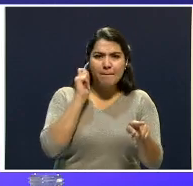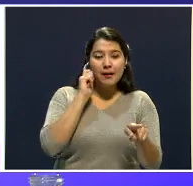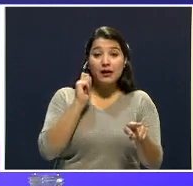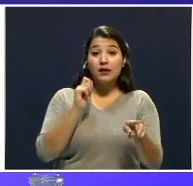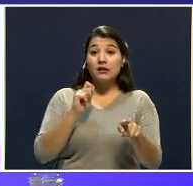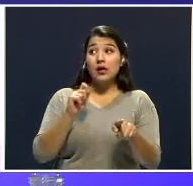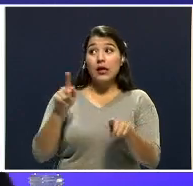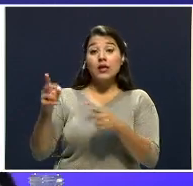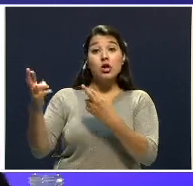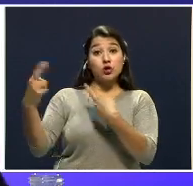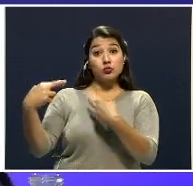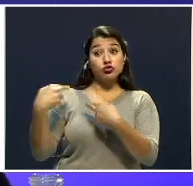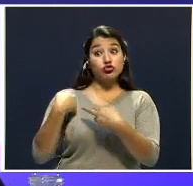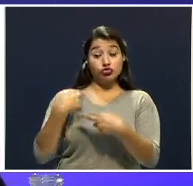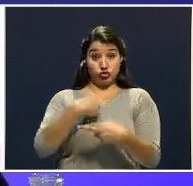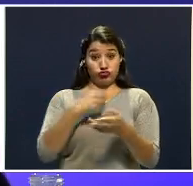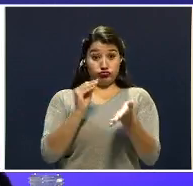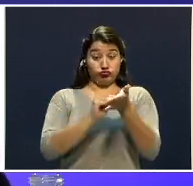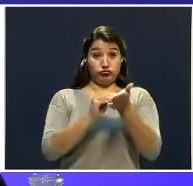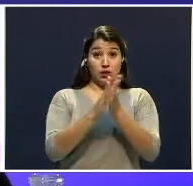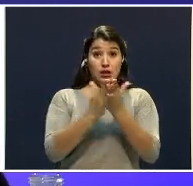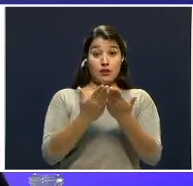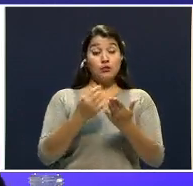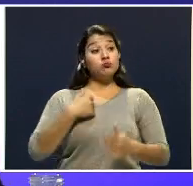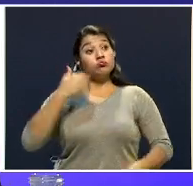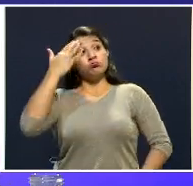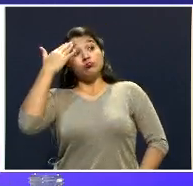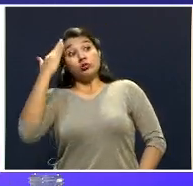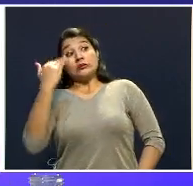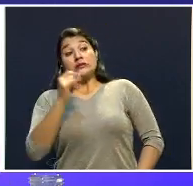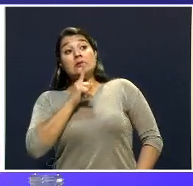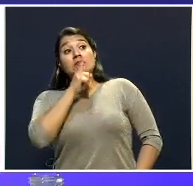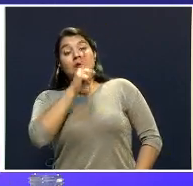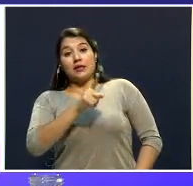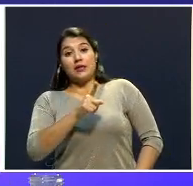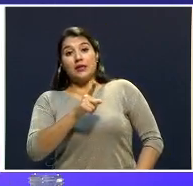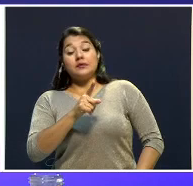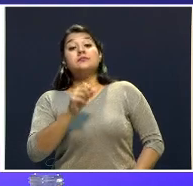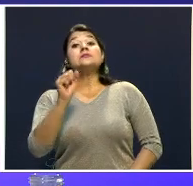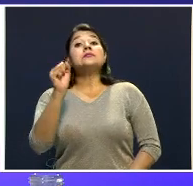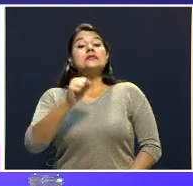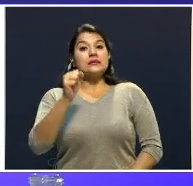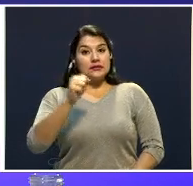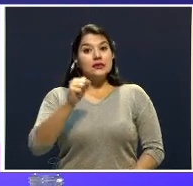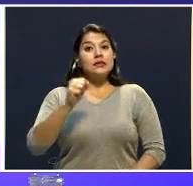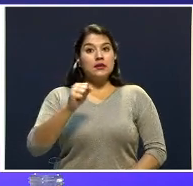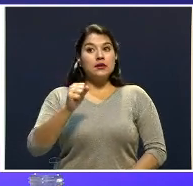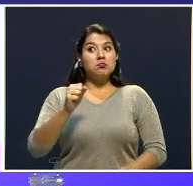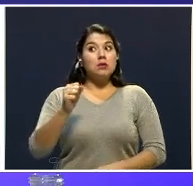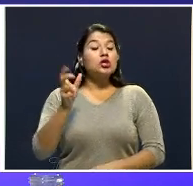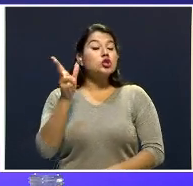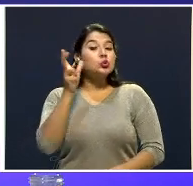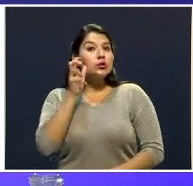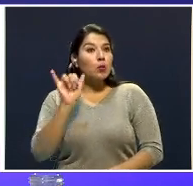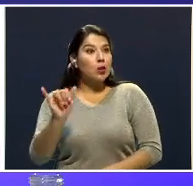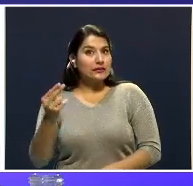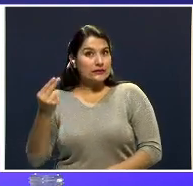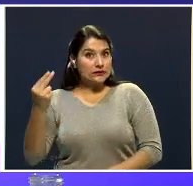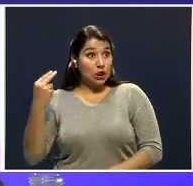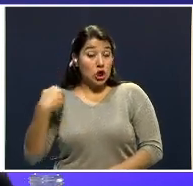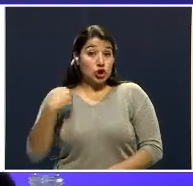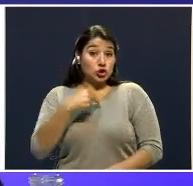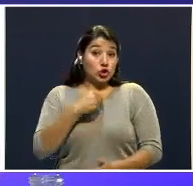incorporada en el libro. Dice, ya dices... No sabemos si es cierto. Si nos llegó esa versión. La